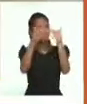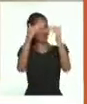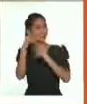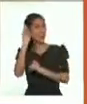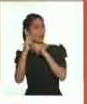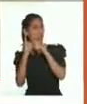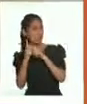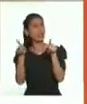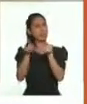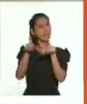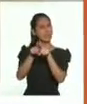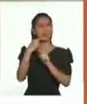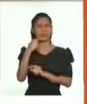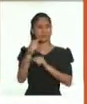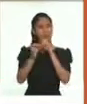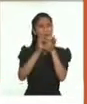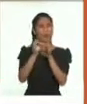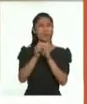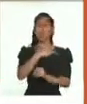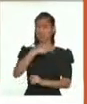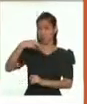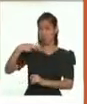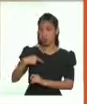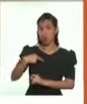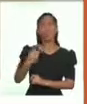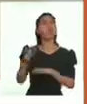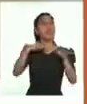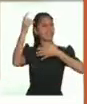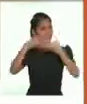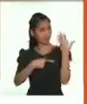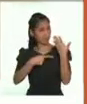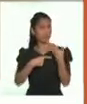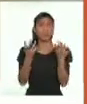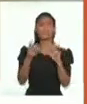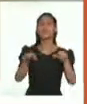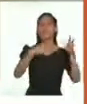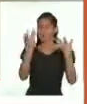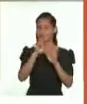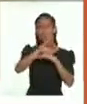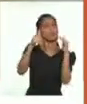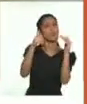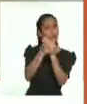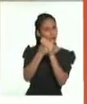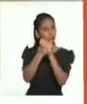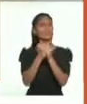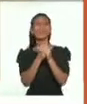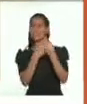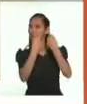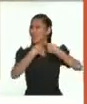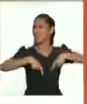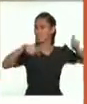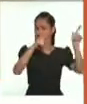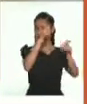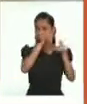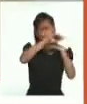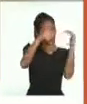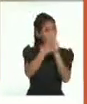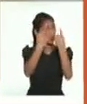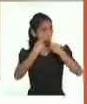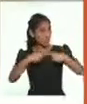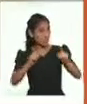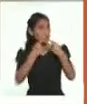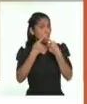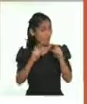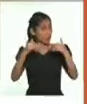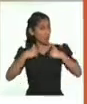la profesora Alexandra conocimos qué debemos hacer para evitar la discriminación. Debemos saber que todos somos diferentes, pero que tenemos el mismo